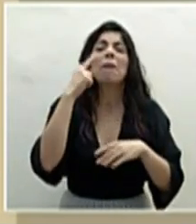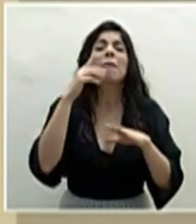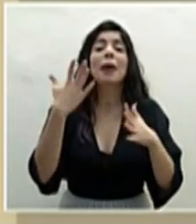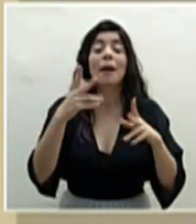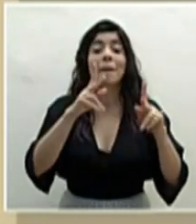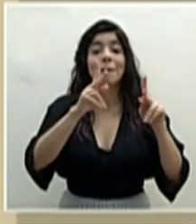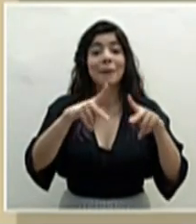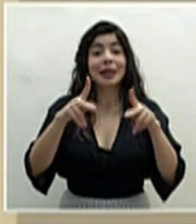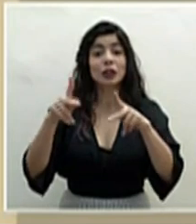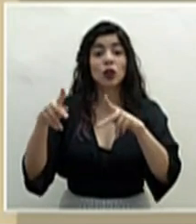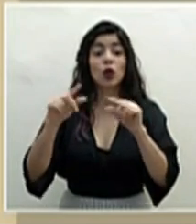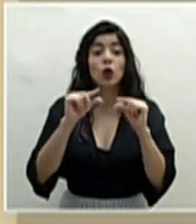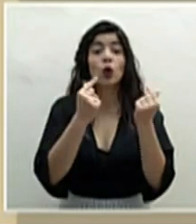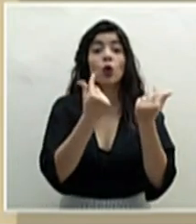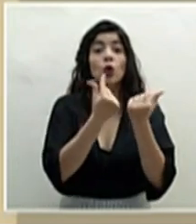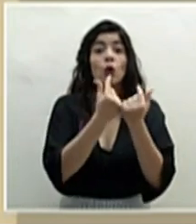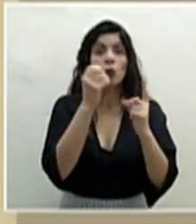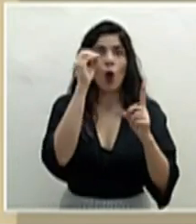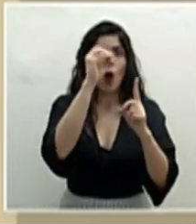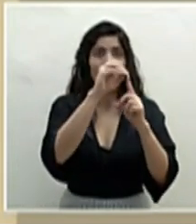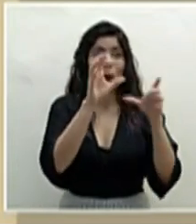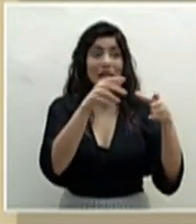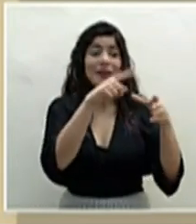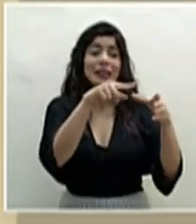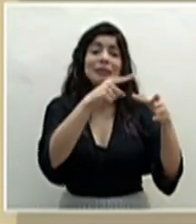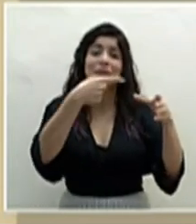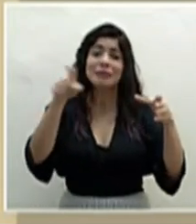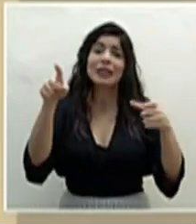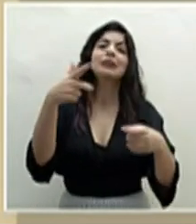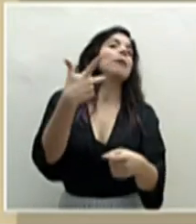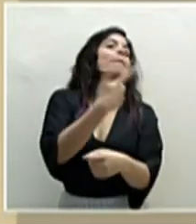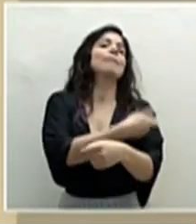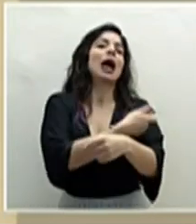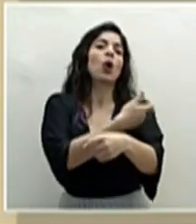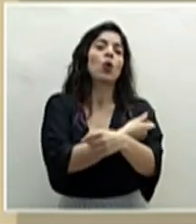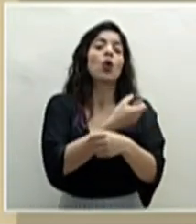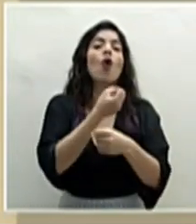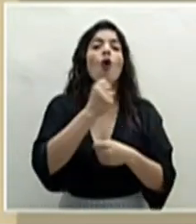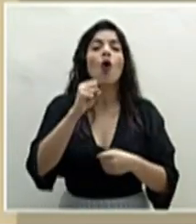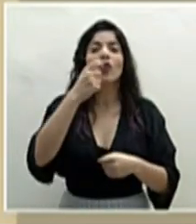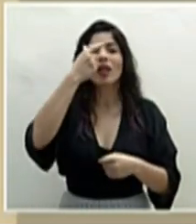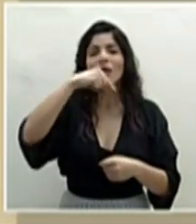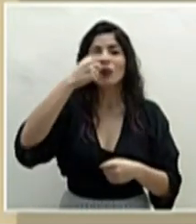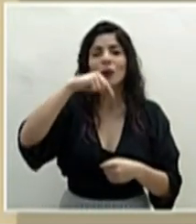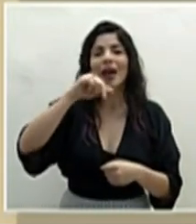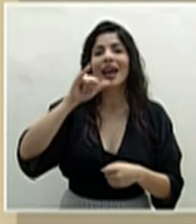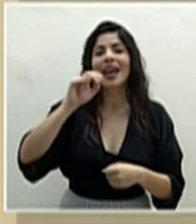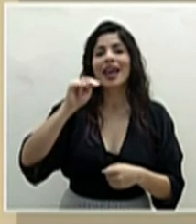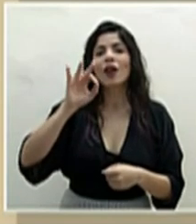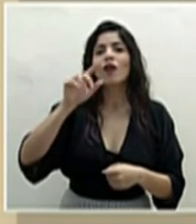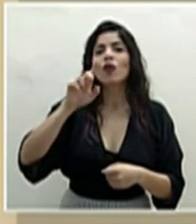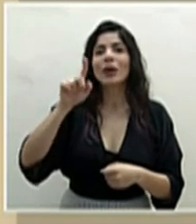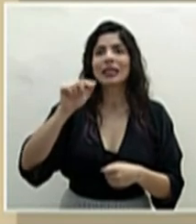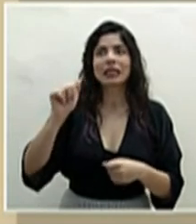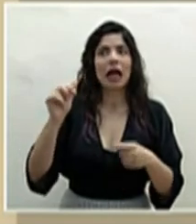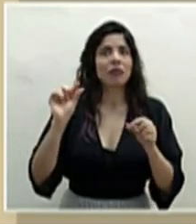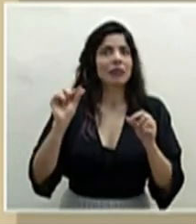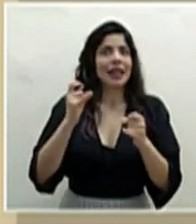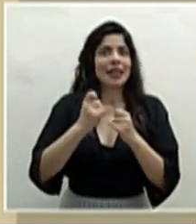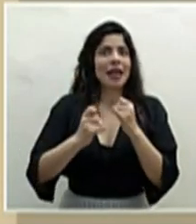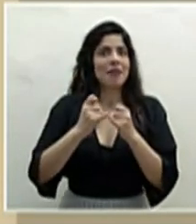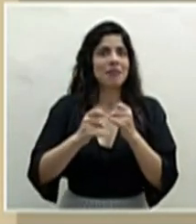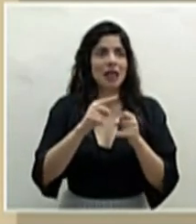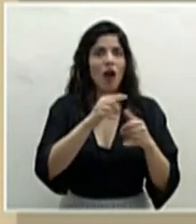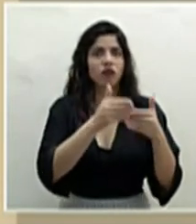de los grupos meta se vacunaran contra la influenza. Eso ya prácticamente se está terminando.